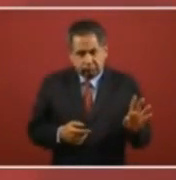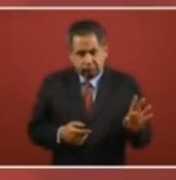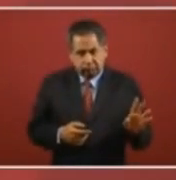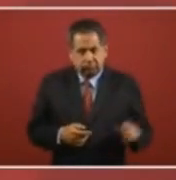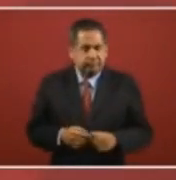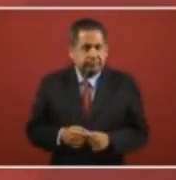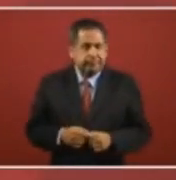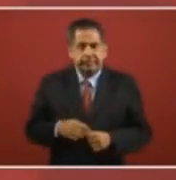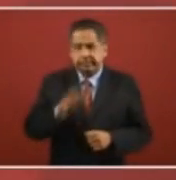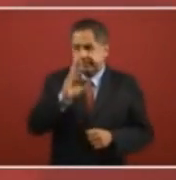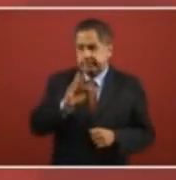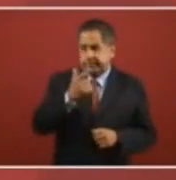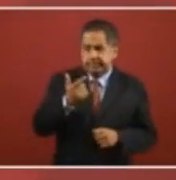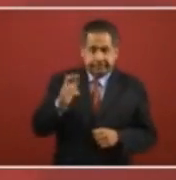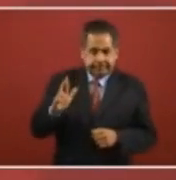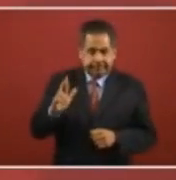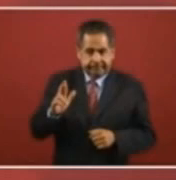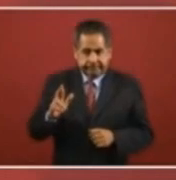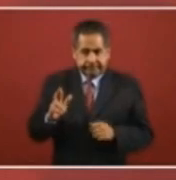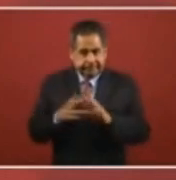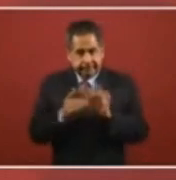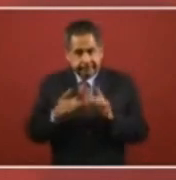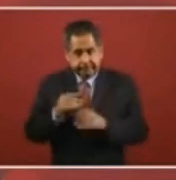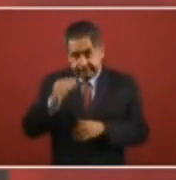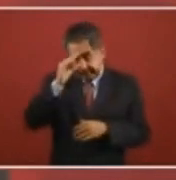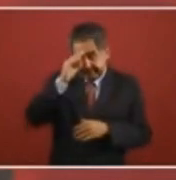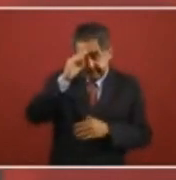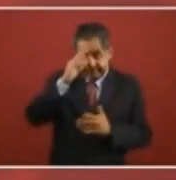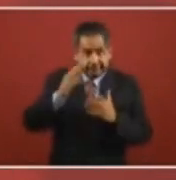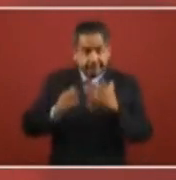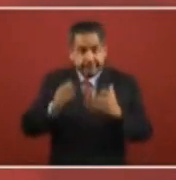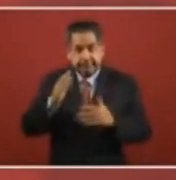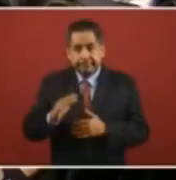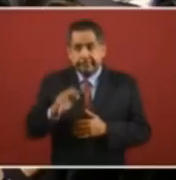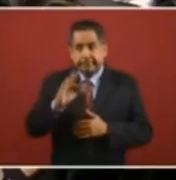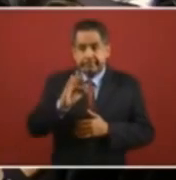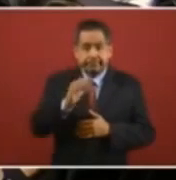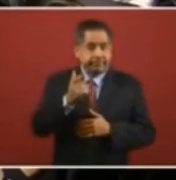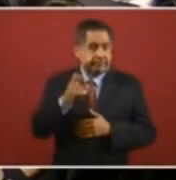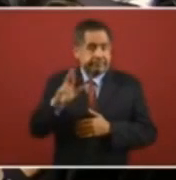Y la Fiscalía General de la República, claro, a consideración de lo que el fiscal general resuelva,